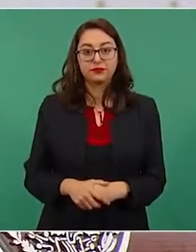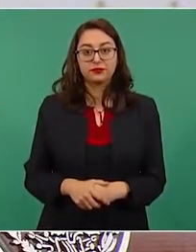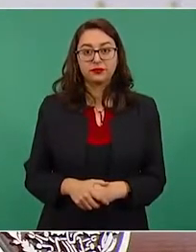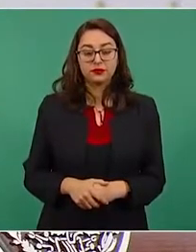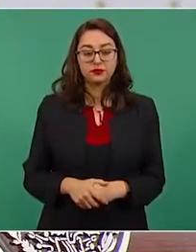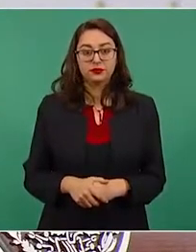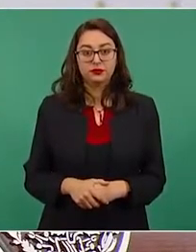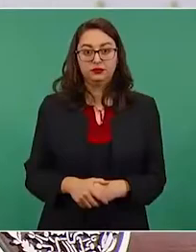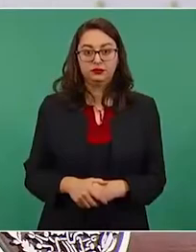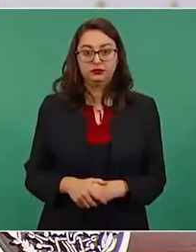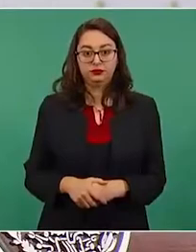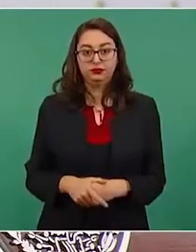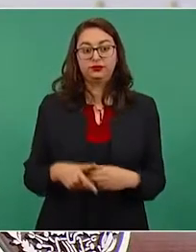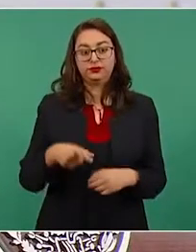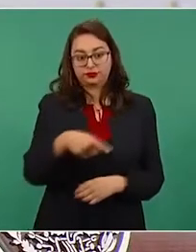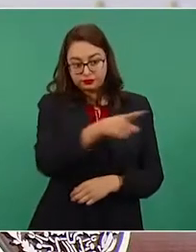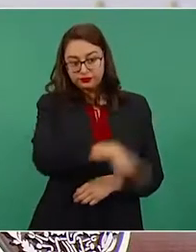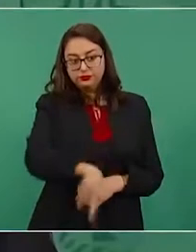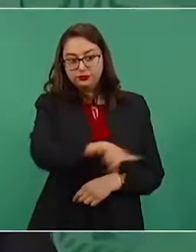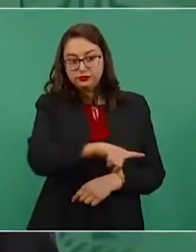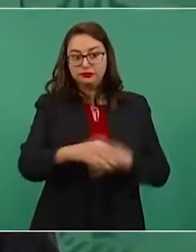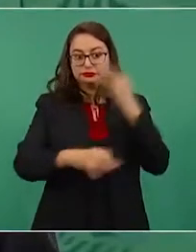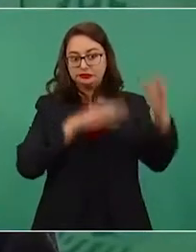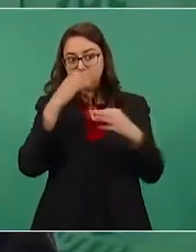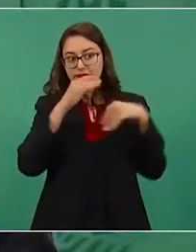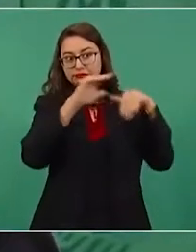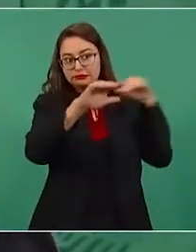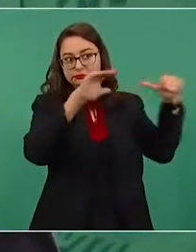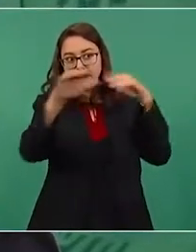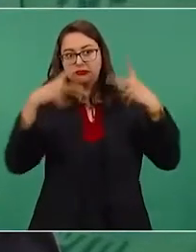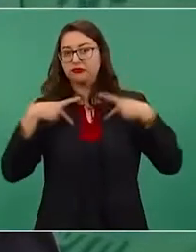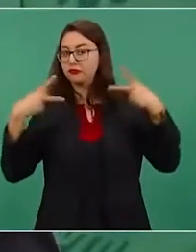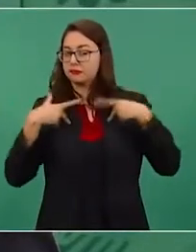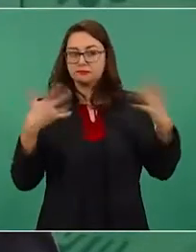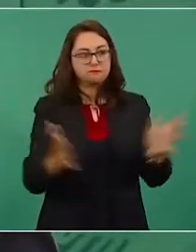llamar a que la gente no participe,